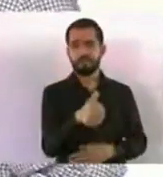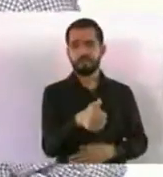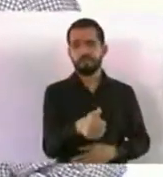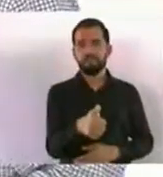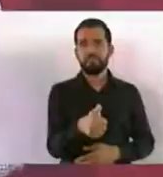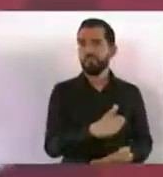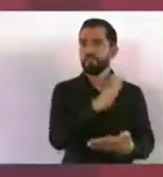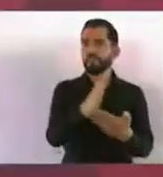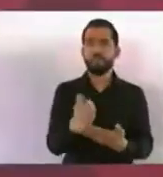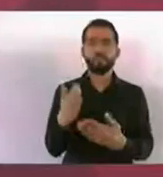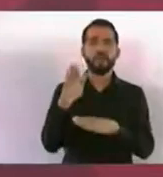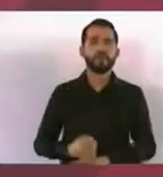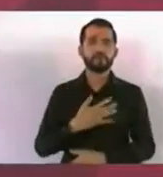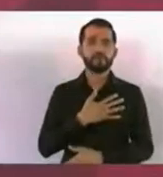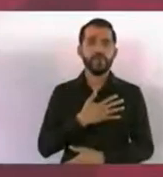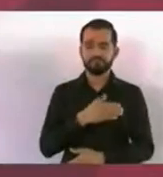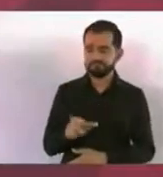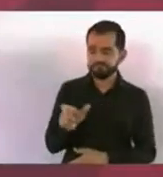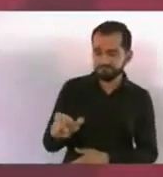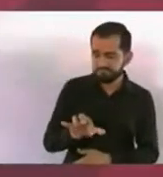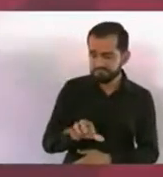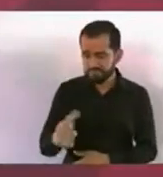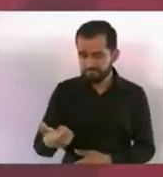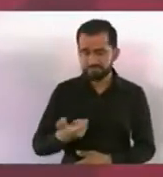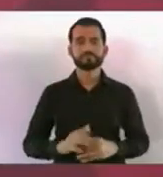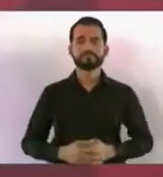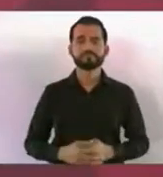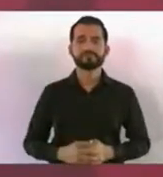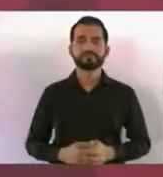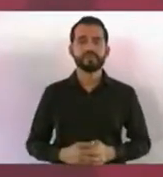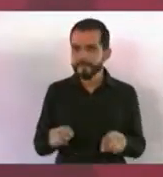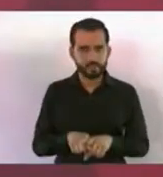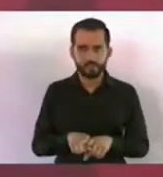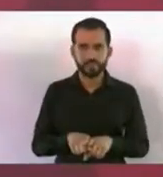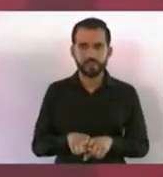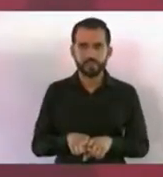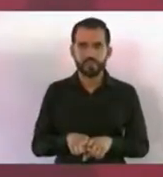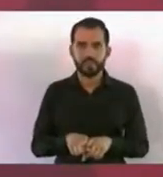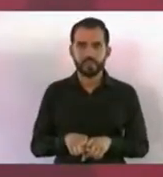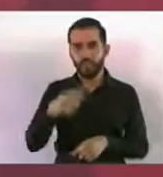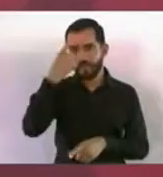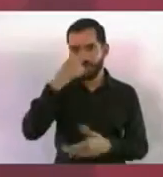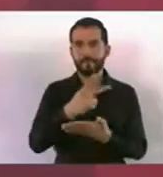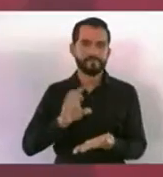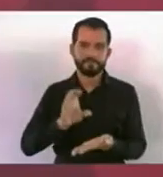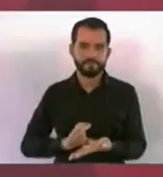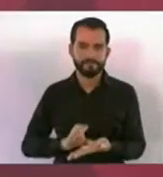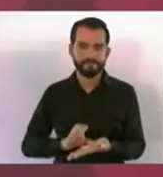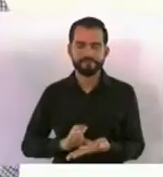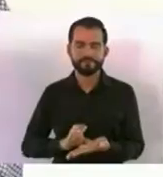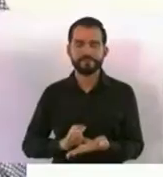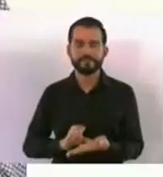sucursal del Banco del Bienestar y saca lo que por derecho le corresponde. Lo mismo con el programa de discapacidad,